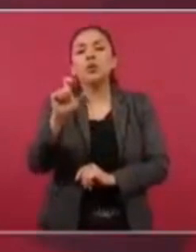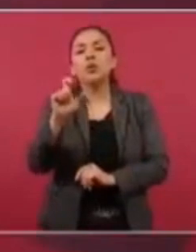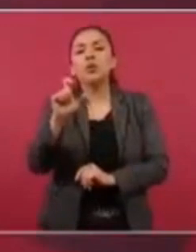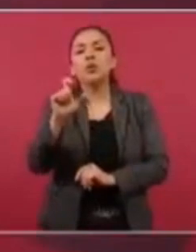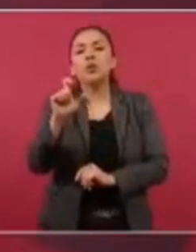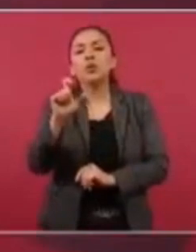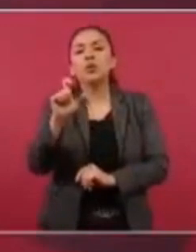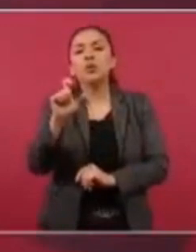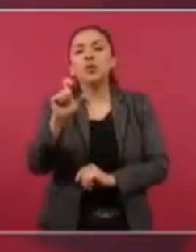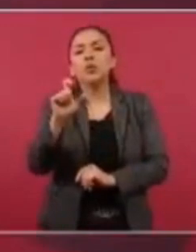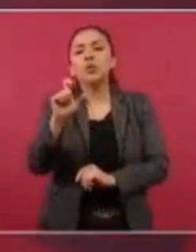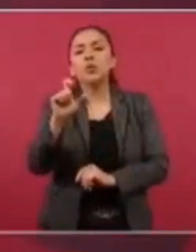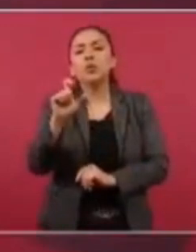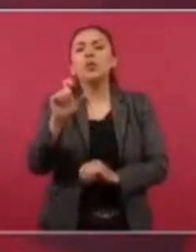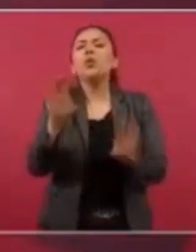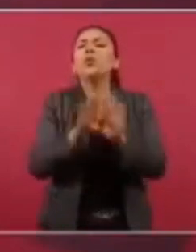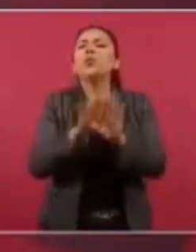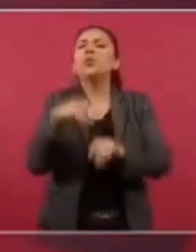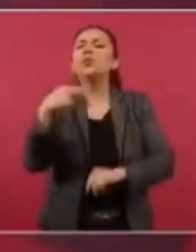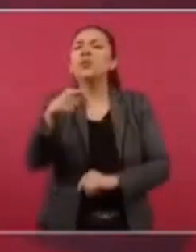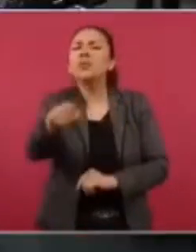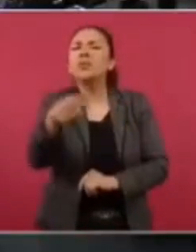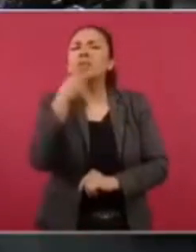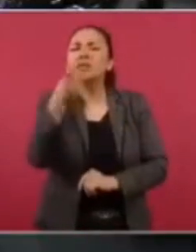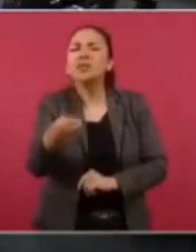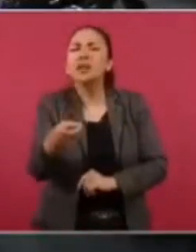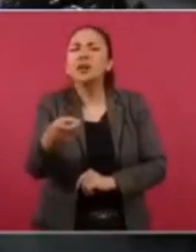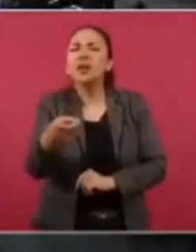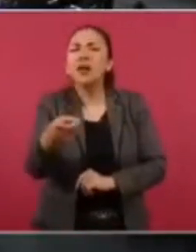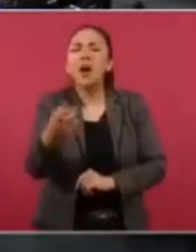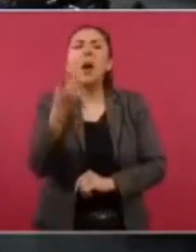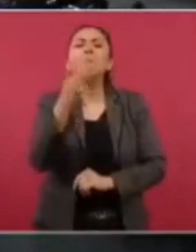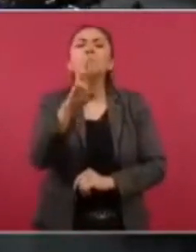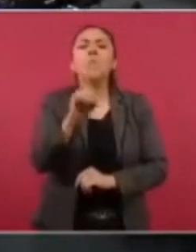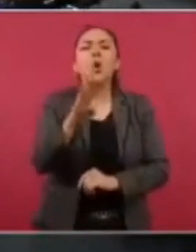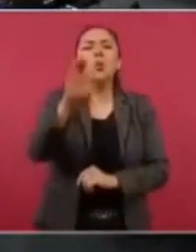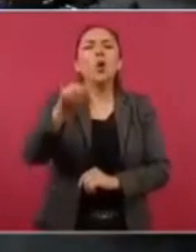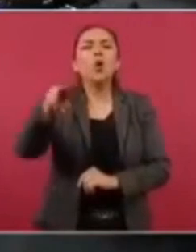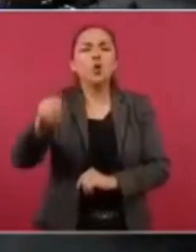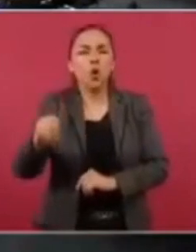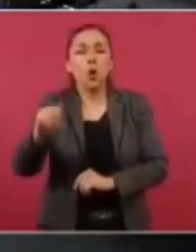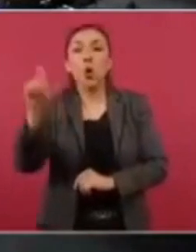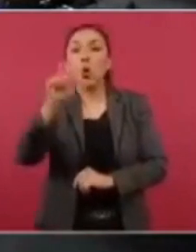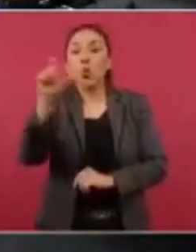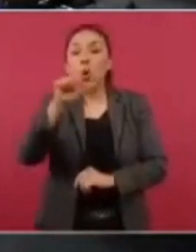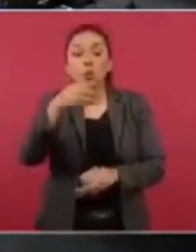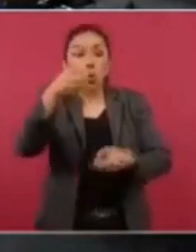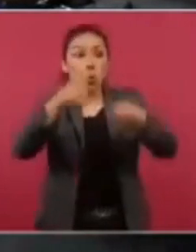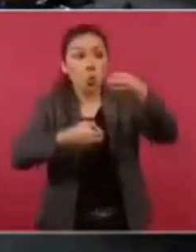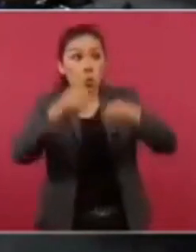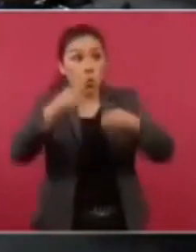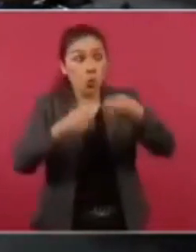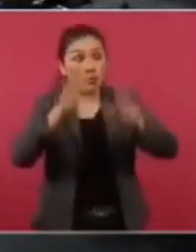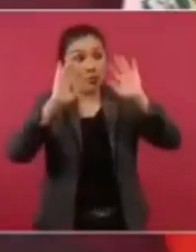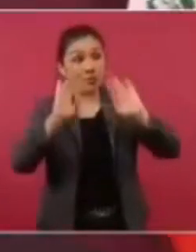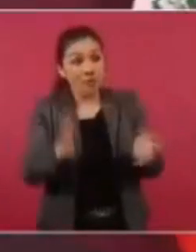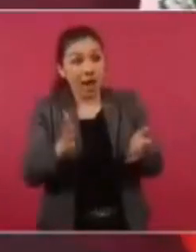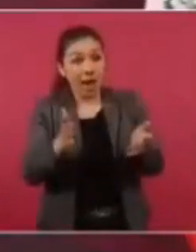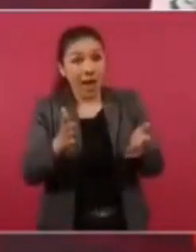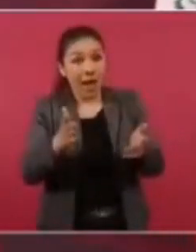un porcentaje una vez que se termine el juicio